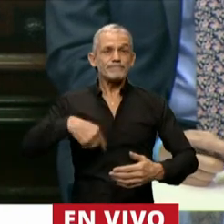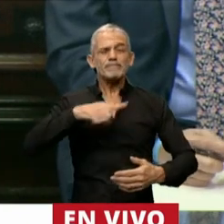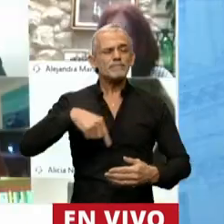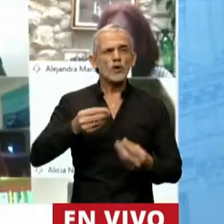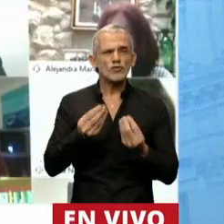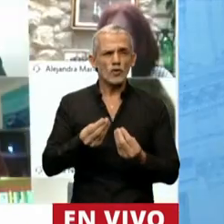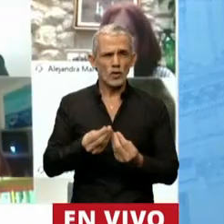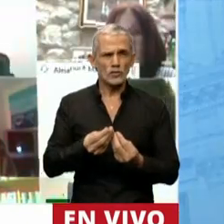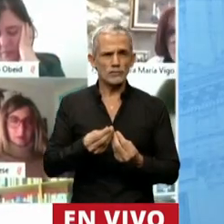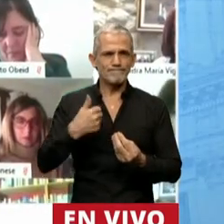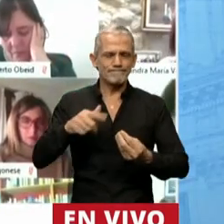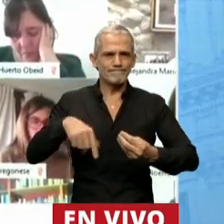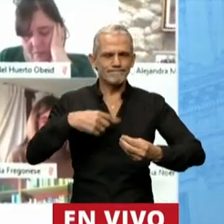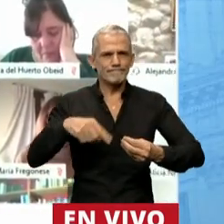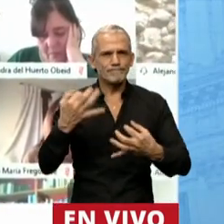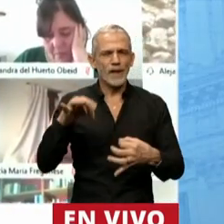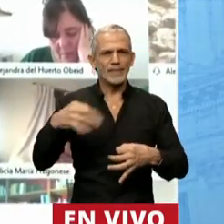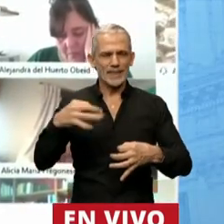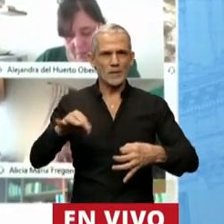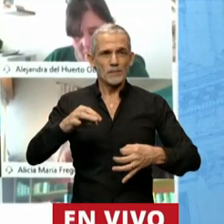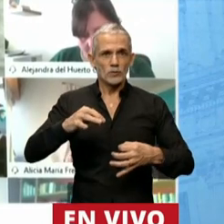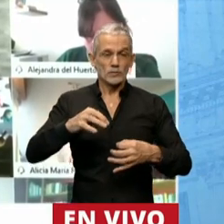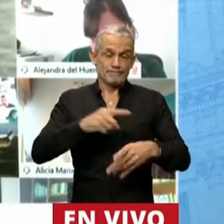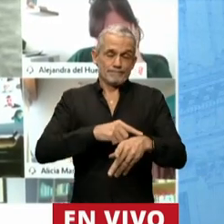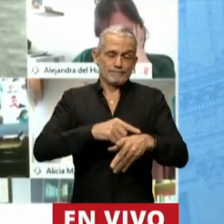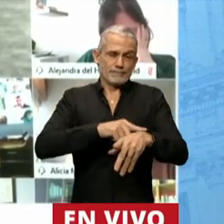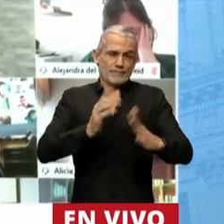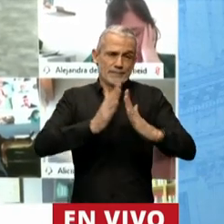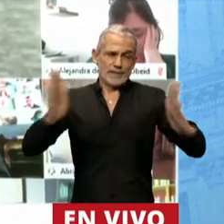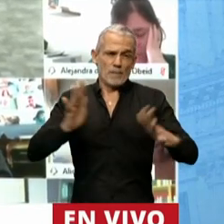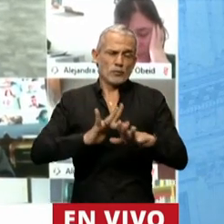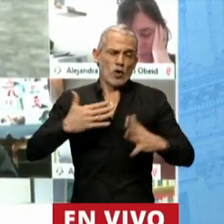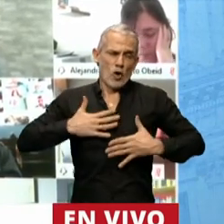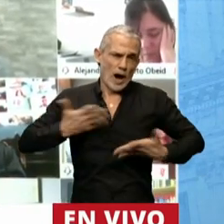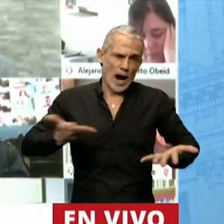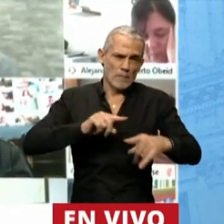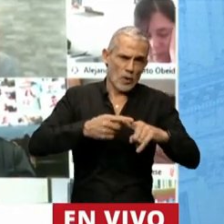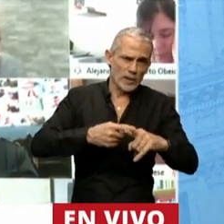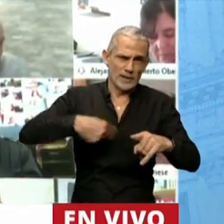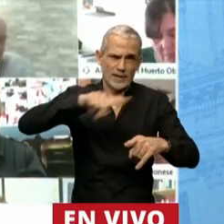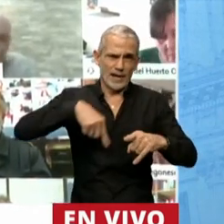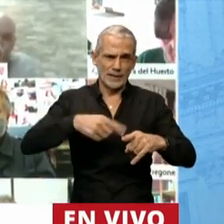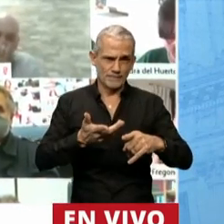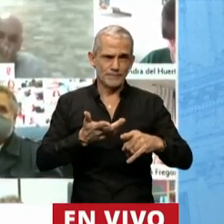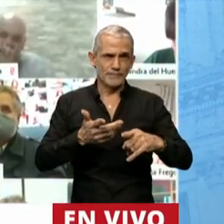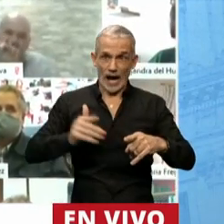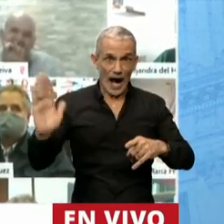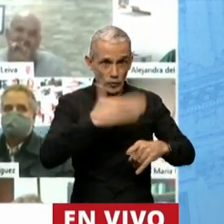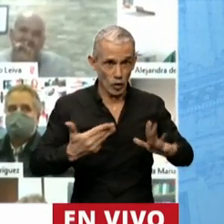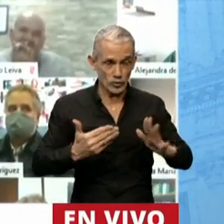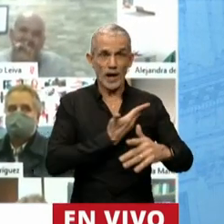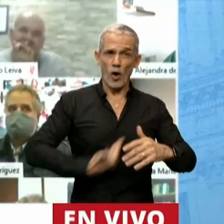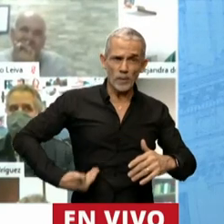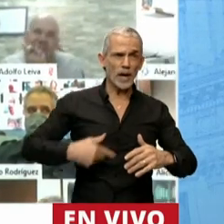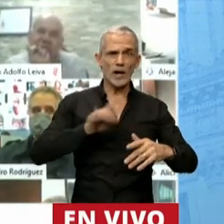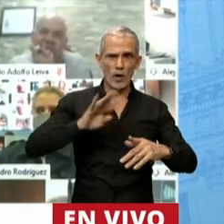Nosotros nos toca circunstancialmente, a todos nosotros, al